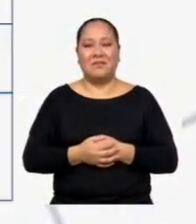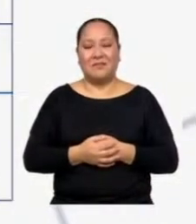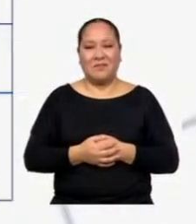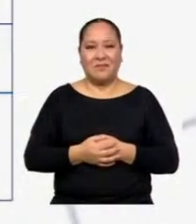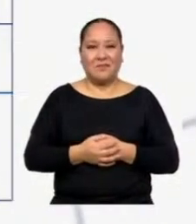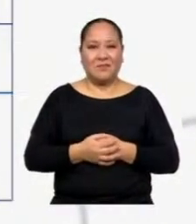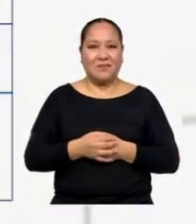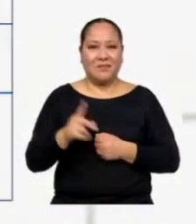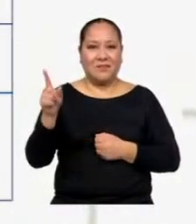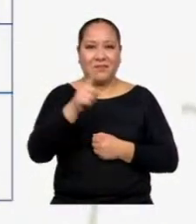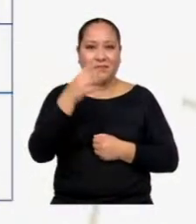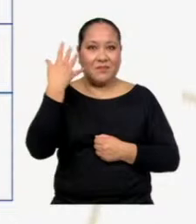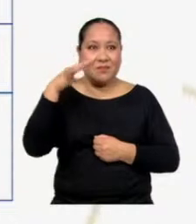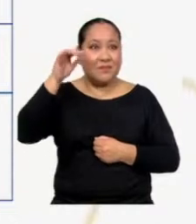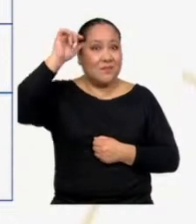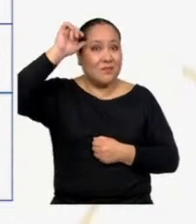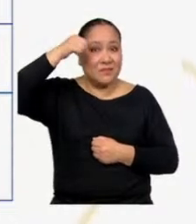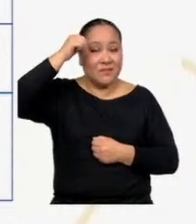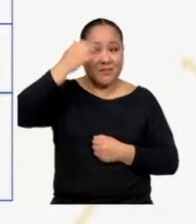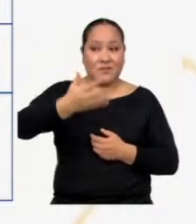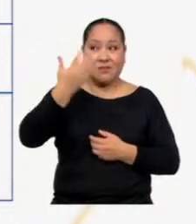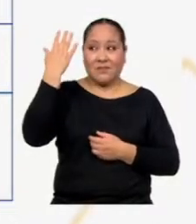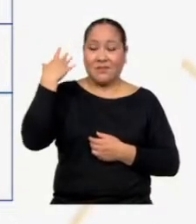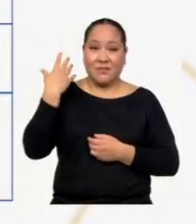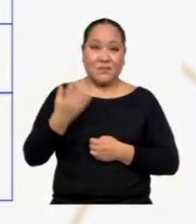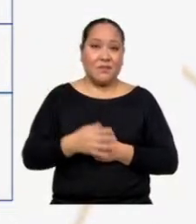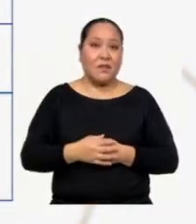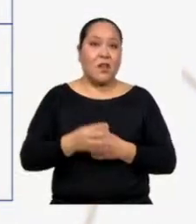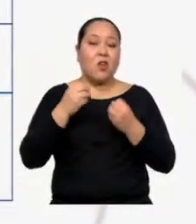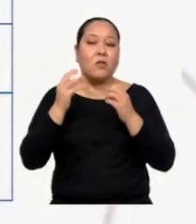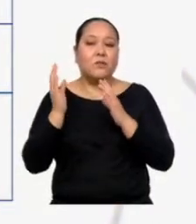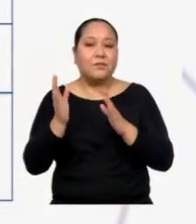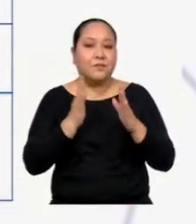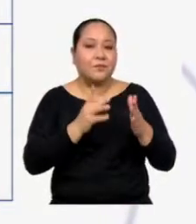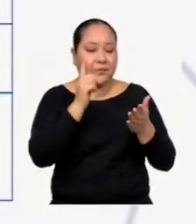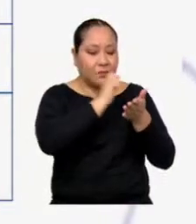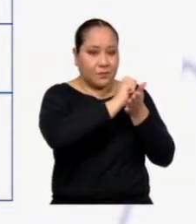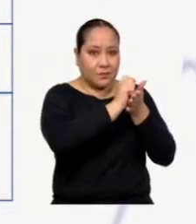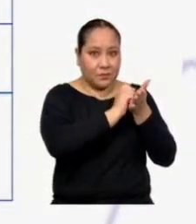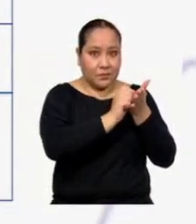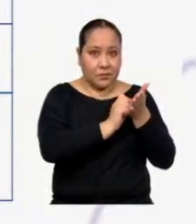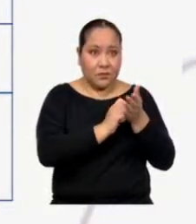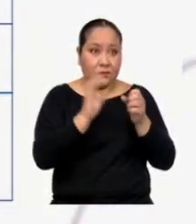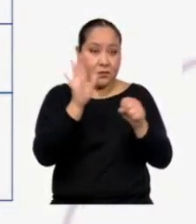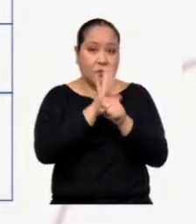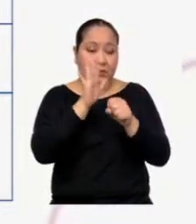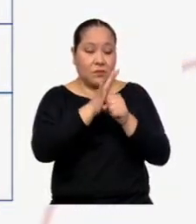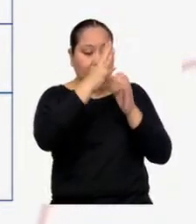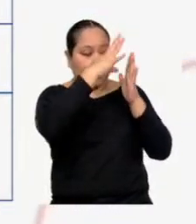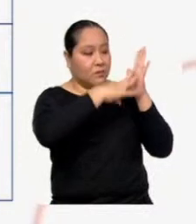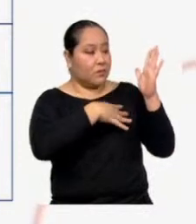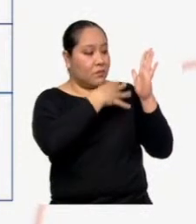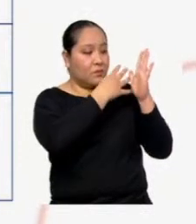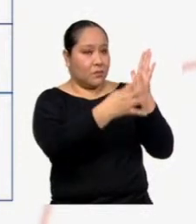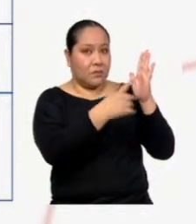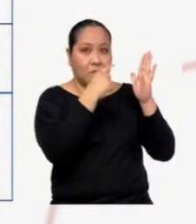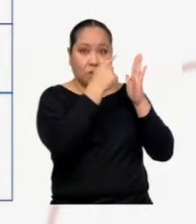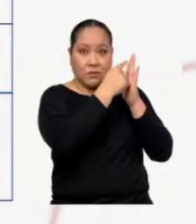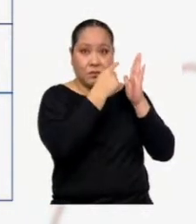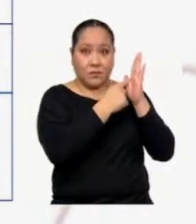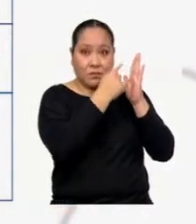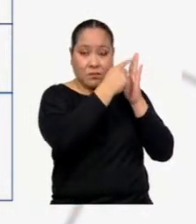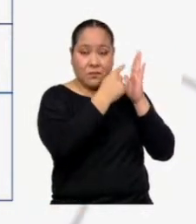Como ya habíamos recordado la otra vez cómo planificar un texto, completé este cuadro para tener las cosas